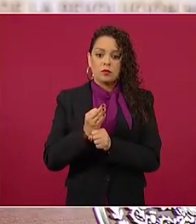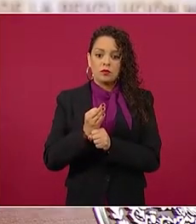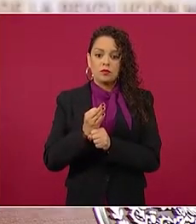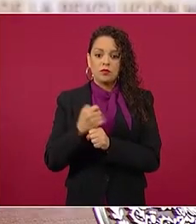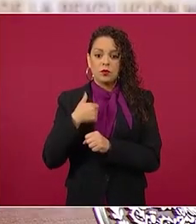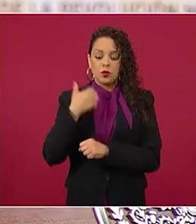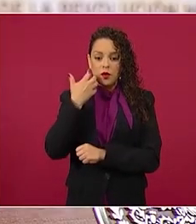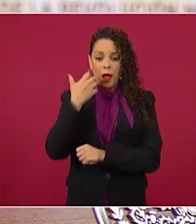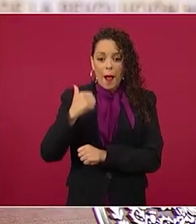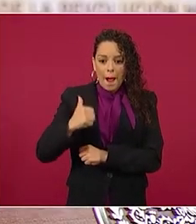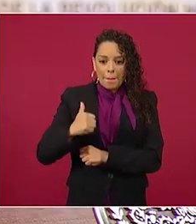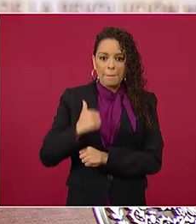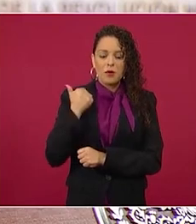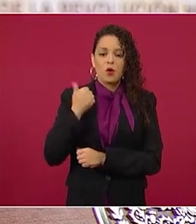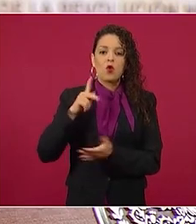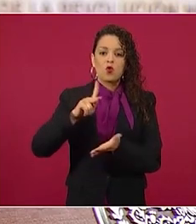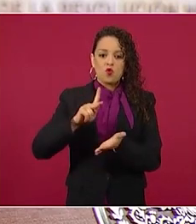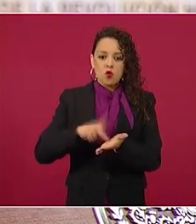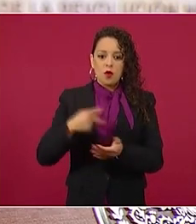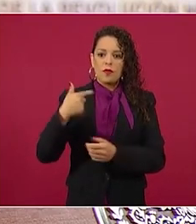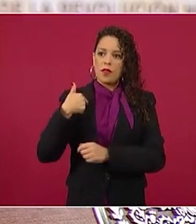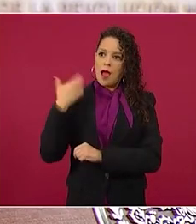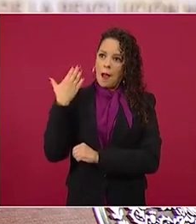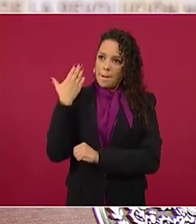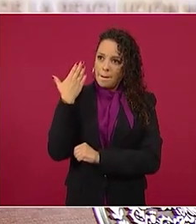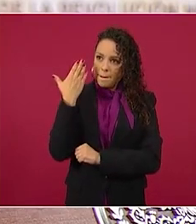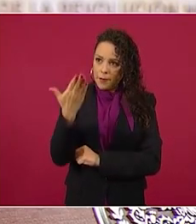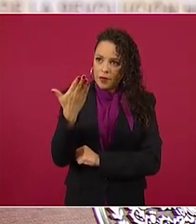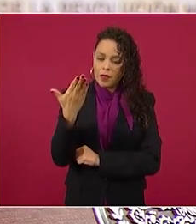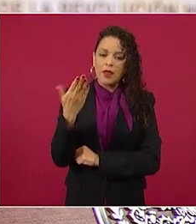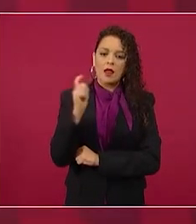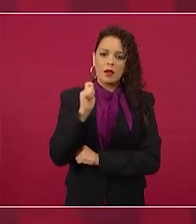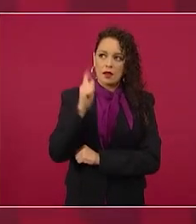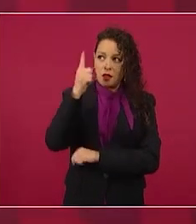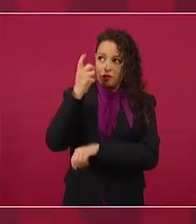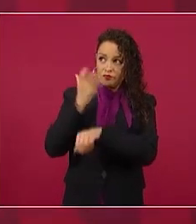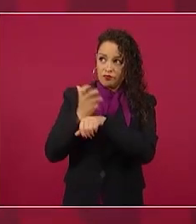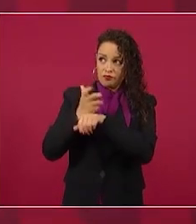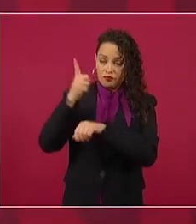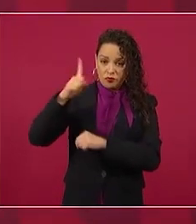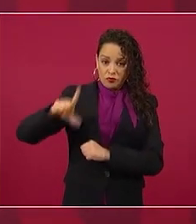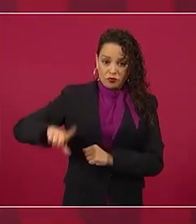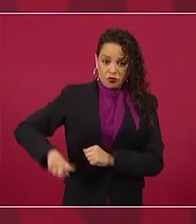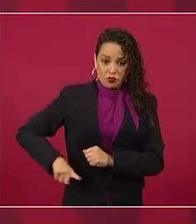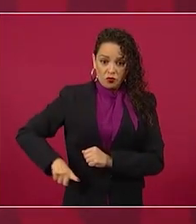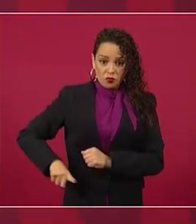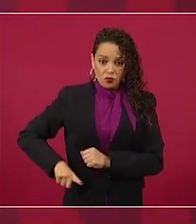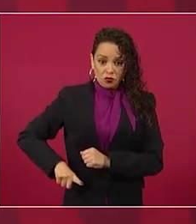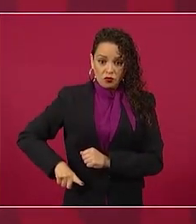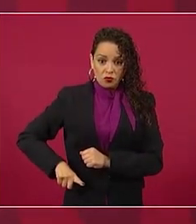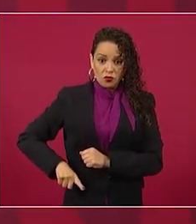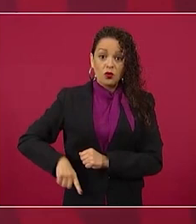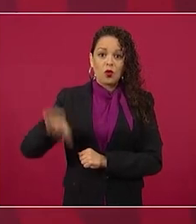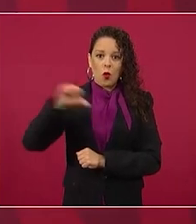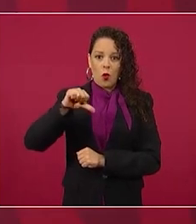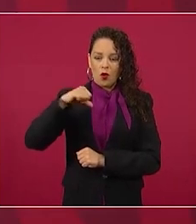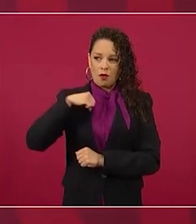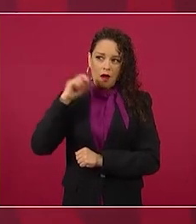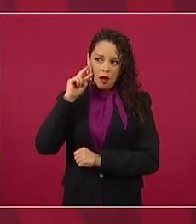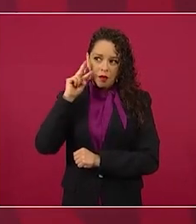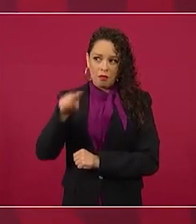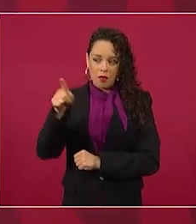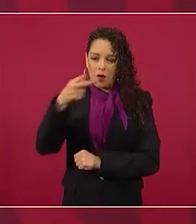volver a solicitar al gobierno de Estados Unidos hoy que voy a ayudar al embajador se lo voy a recordar